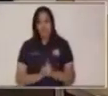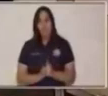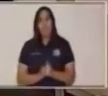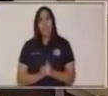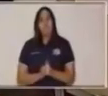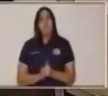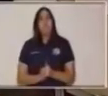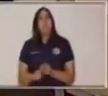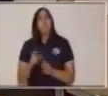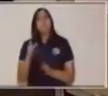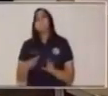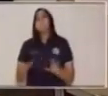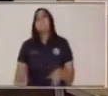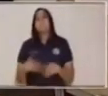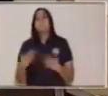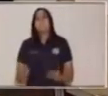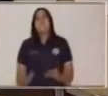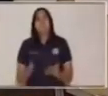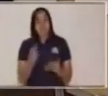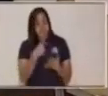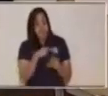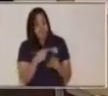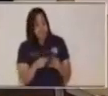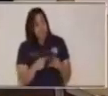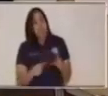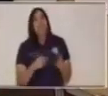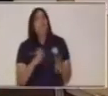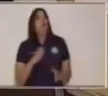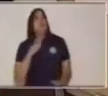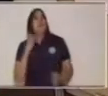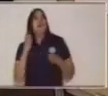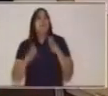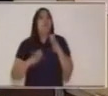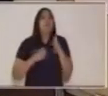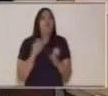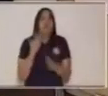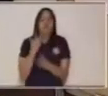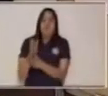Ahora, ¿qué tipo de emociones vas a contar?